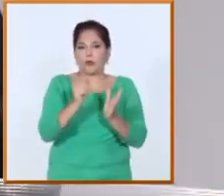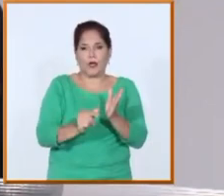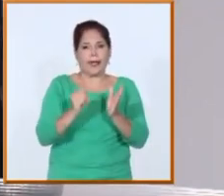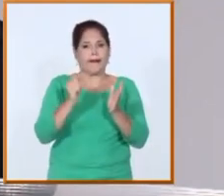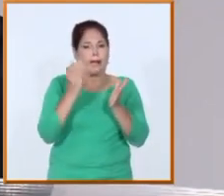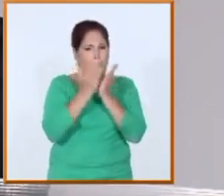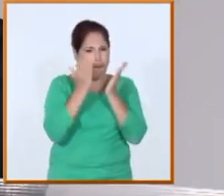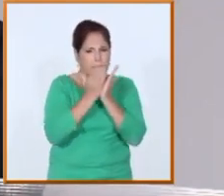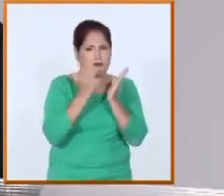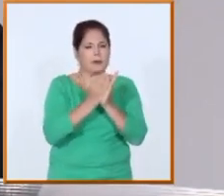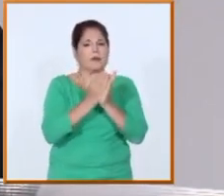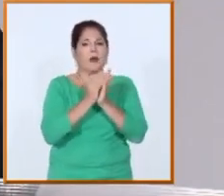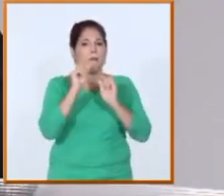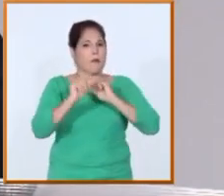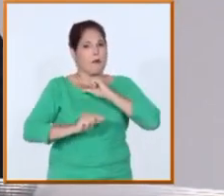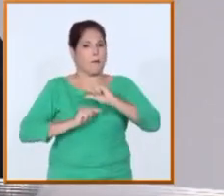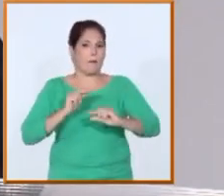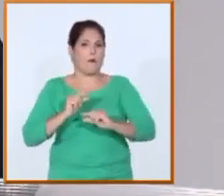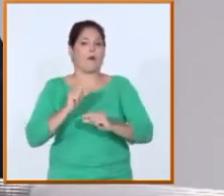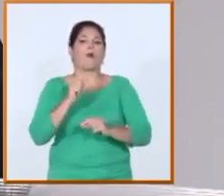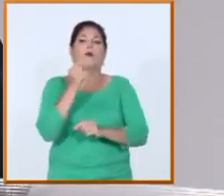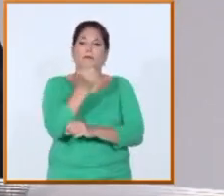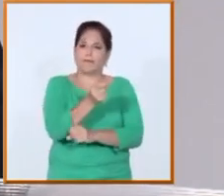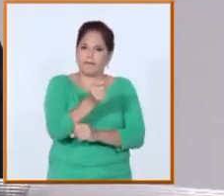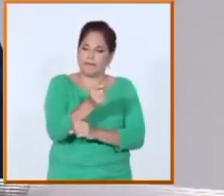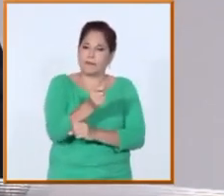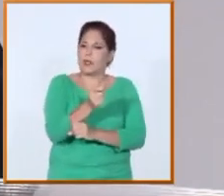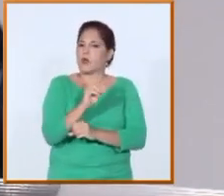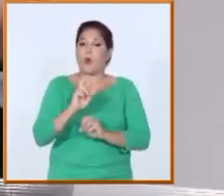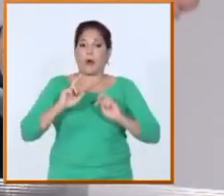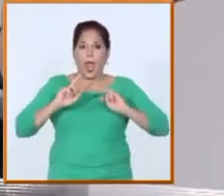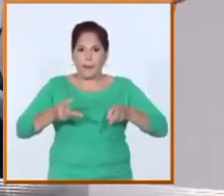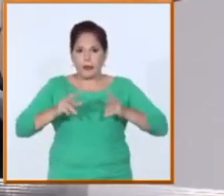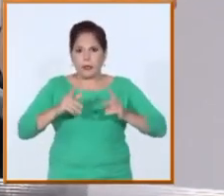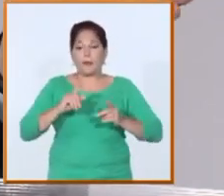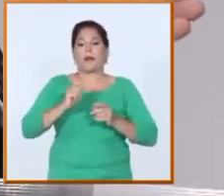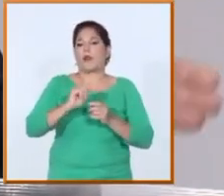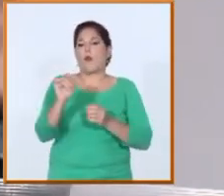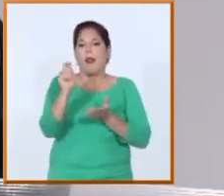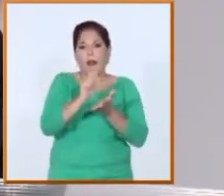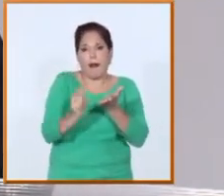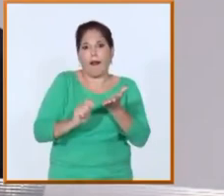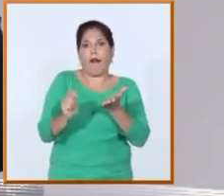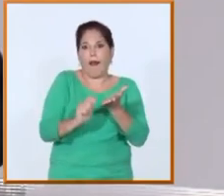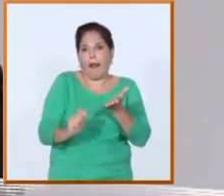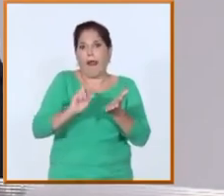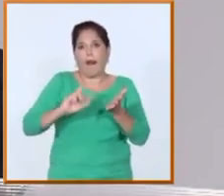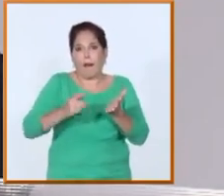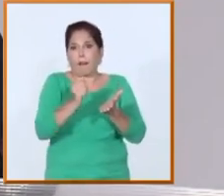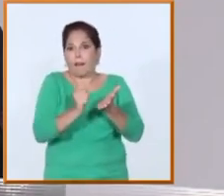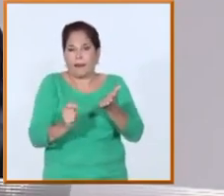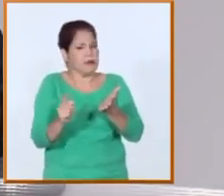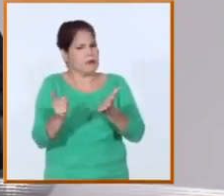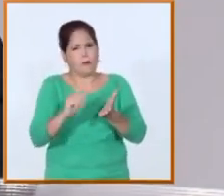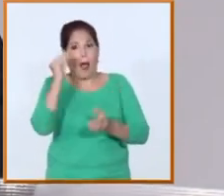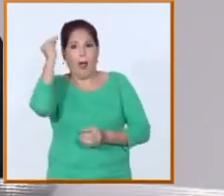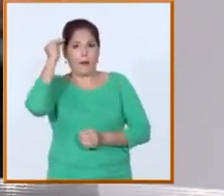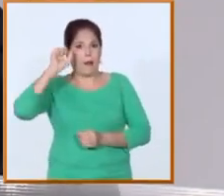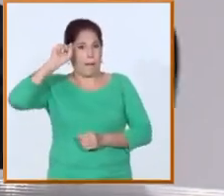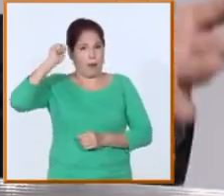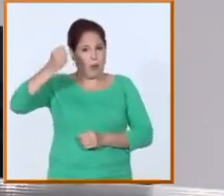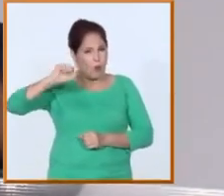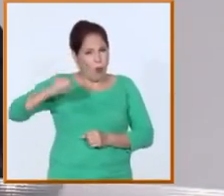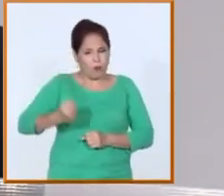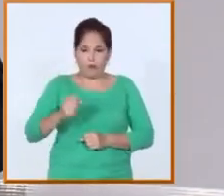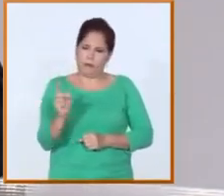experiencia pedagógica y las tradiciones de calidad de la educación superior que yo creo que ha dado buenos resultados y que estamos ahora mismo revisando